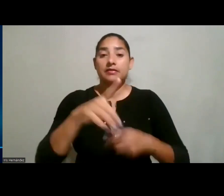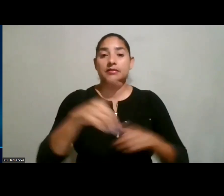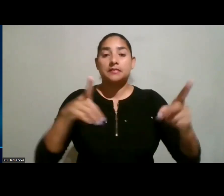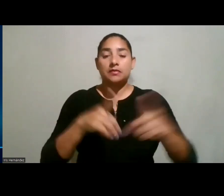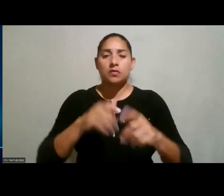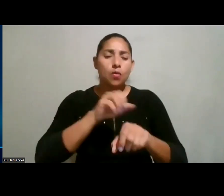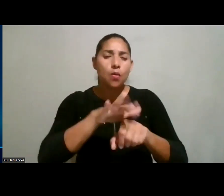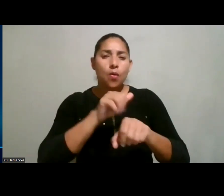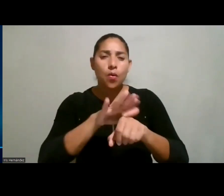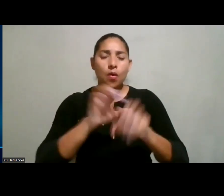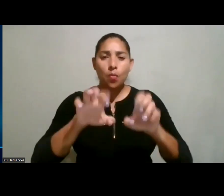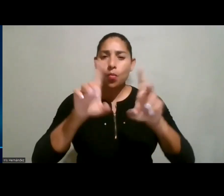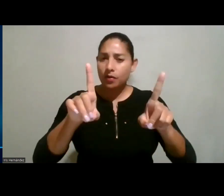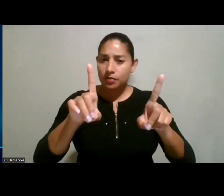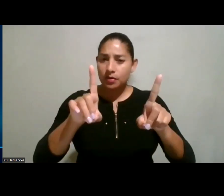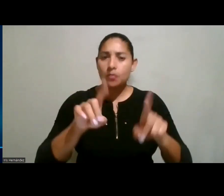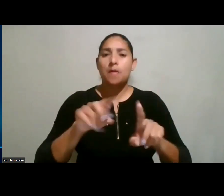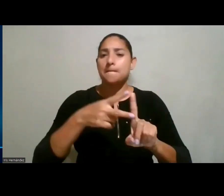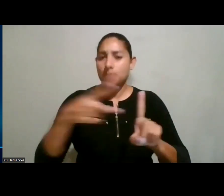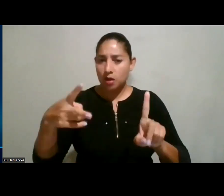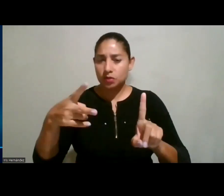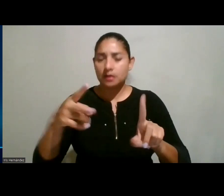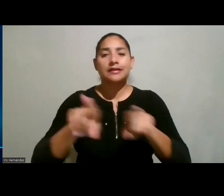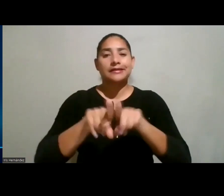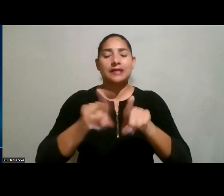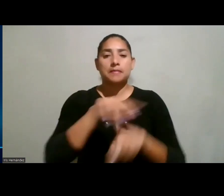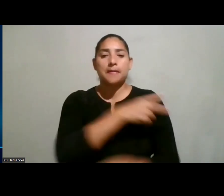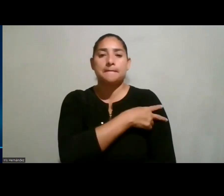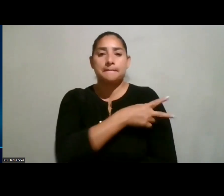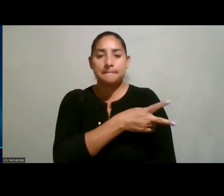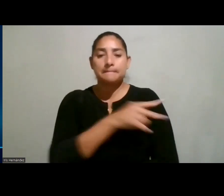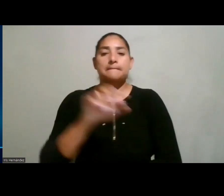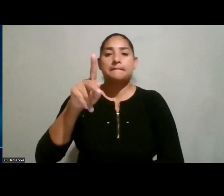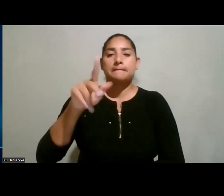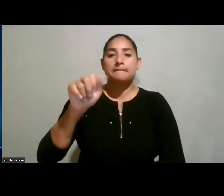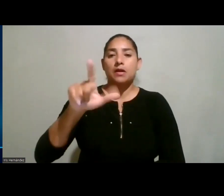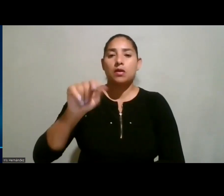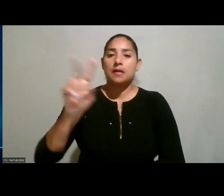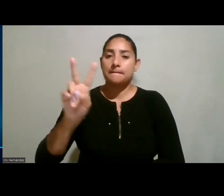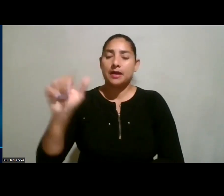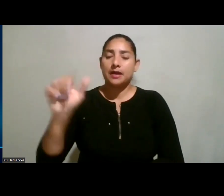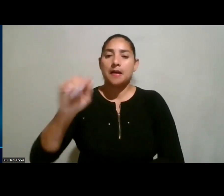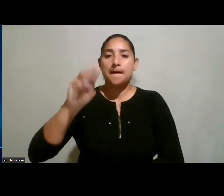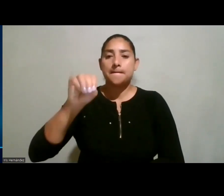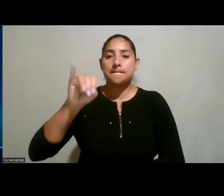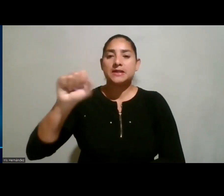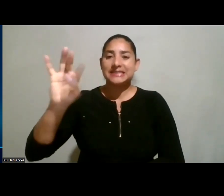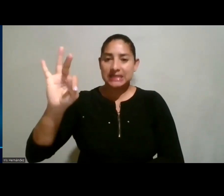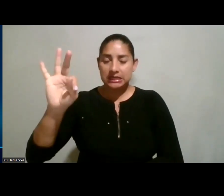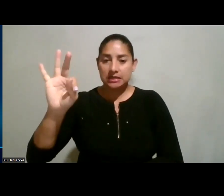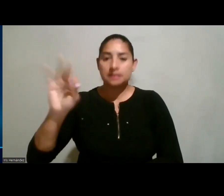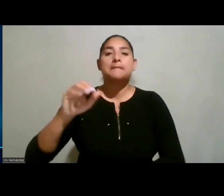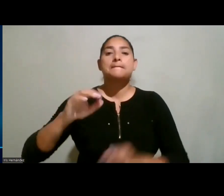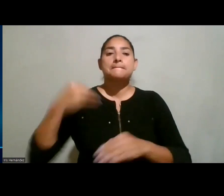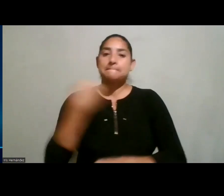de Orientación Educativa y Vocacional, y la señora Paola Vega Castillo, del MISIT, ministra de Ciencia,